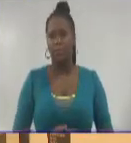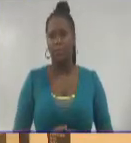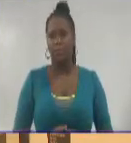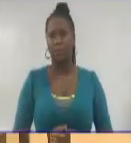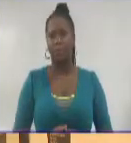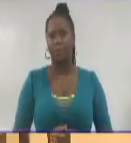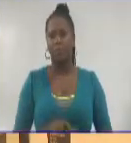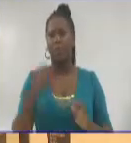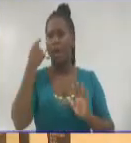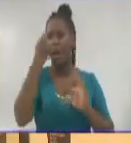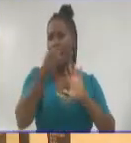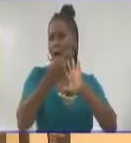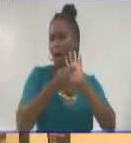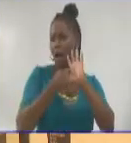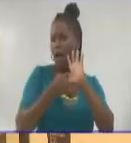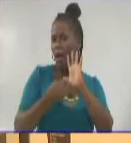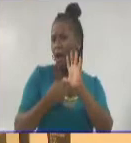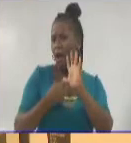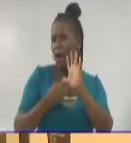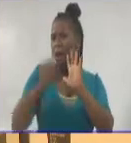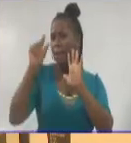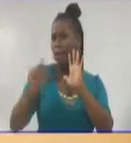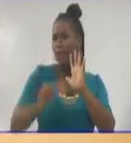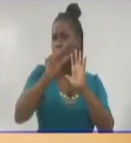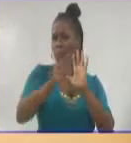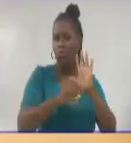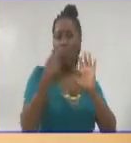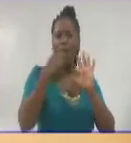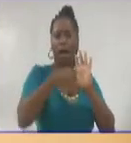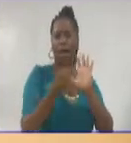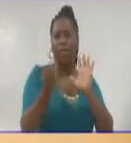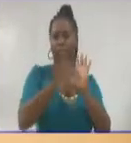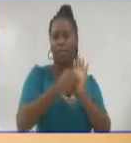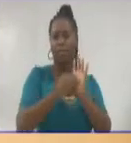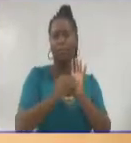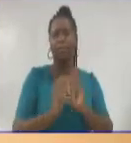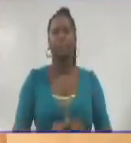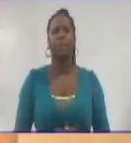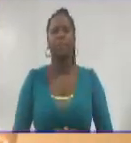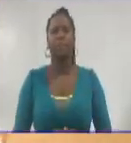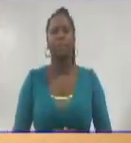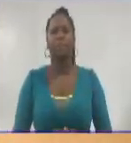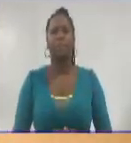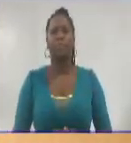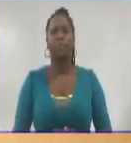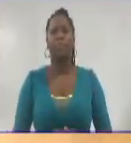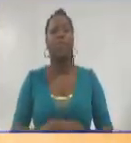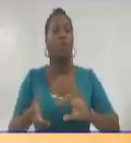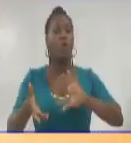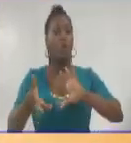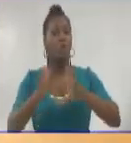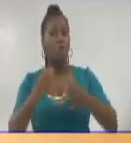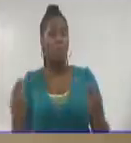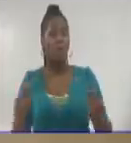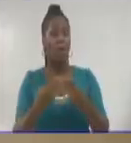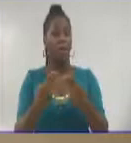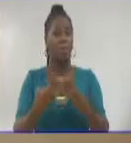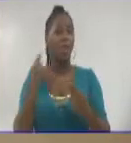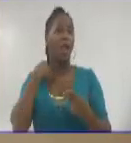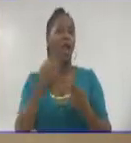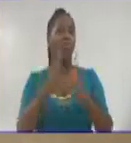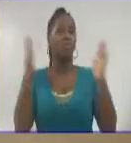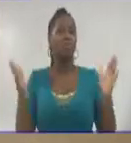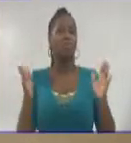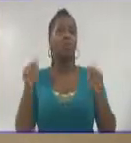descripción de cada una de estas personalidades. En el marco del certamen que posee carácter anual, el realizador guantanamero Pedro